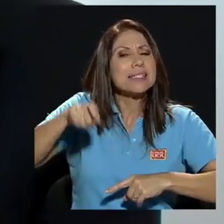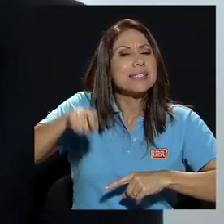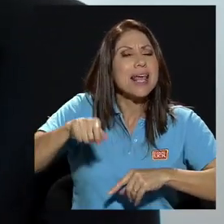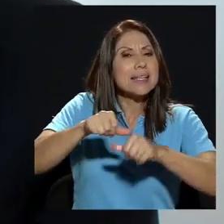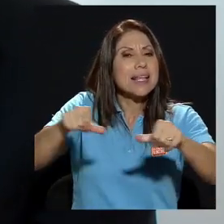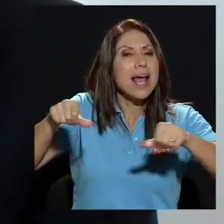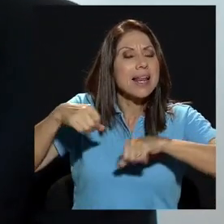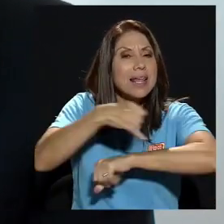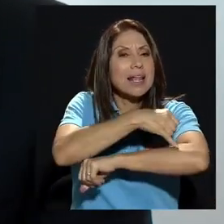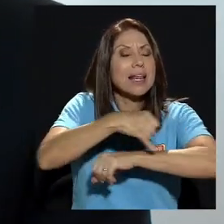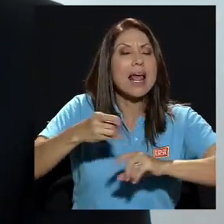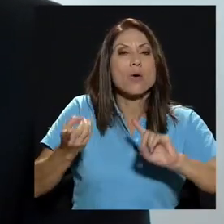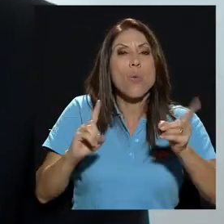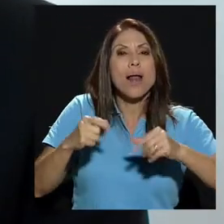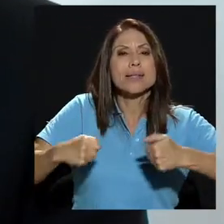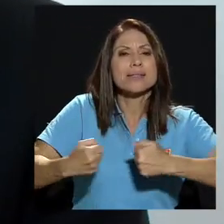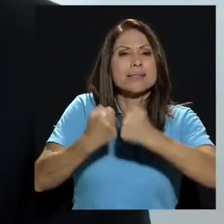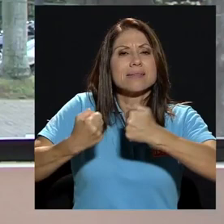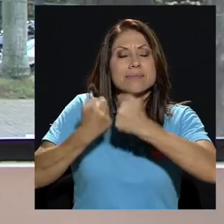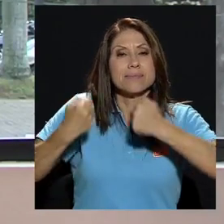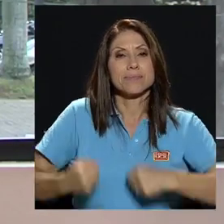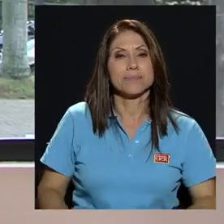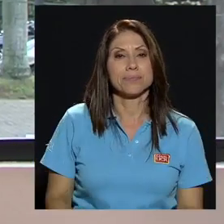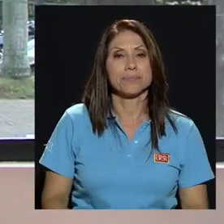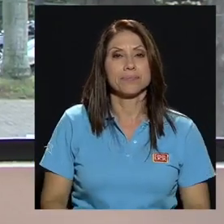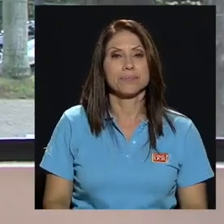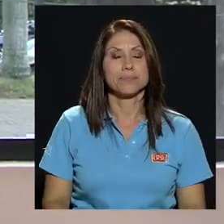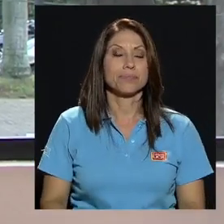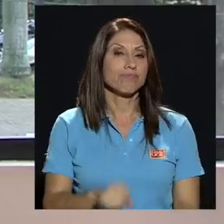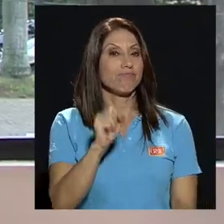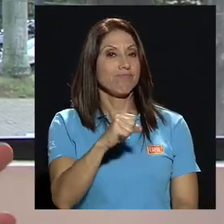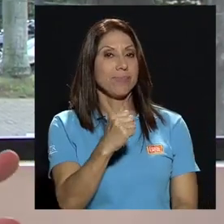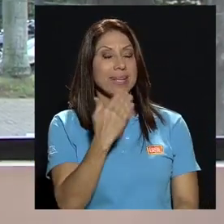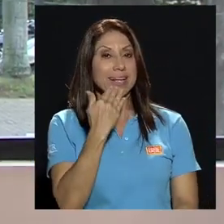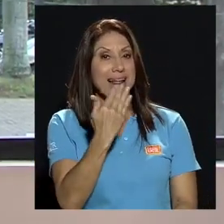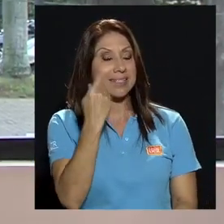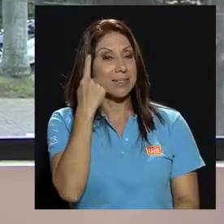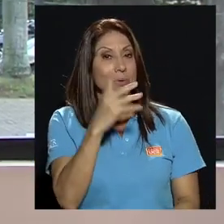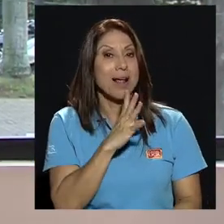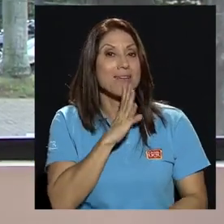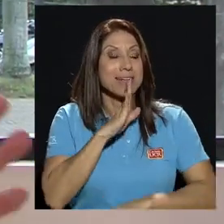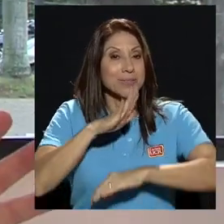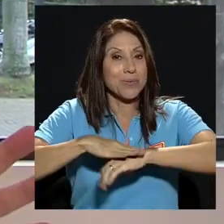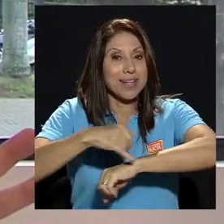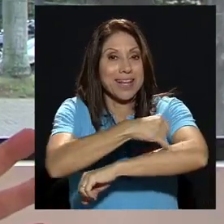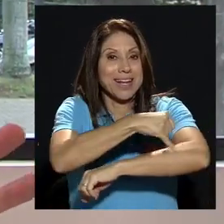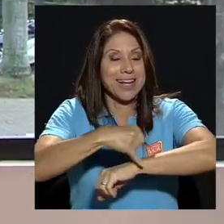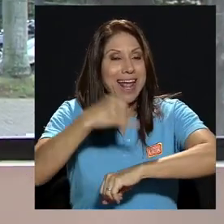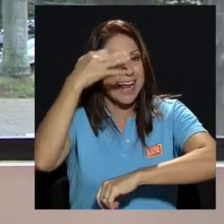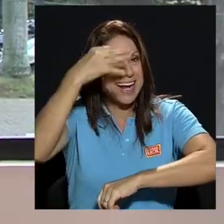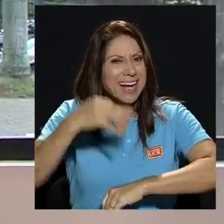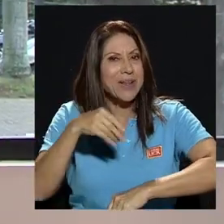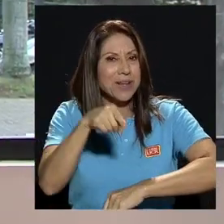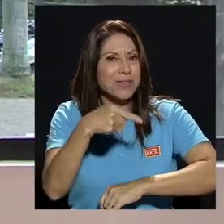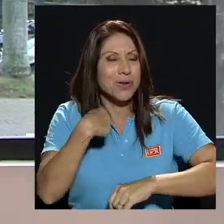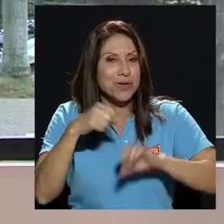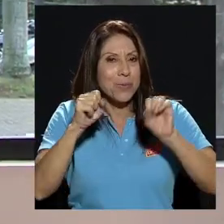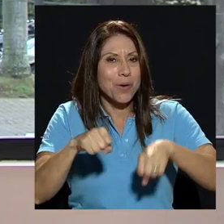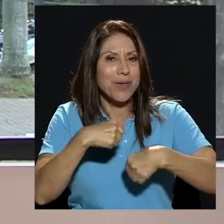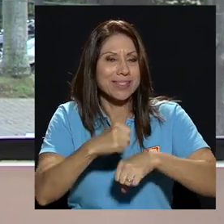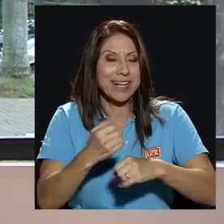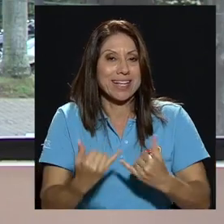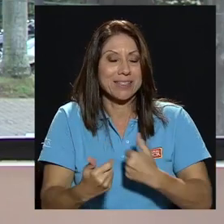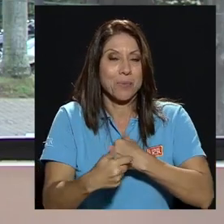necesidades o retos que tiene esta área de la universidad? si y gracias por permitirme hablar de ingeniería porque creo que eso es lo que puedo hacer